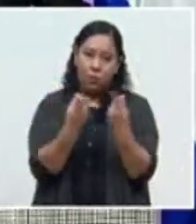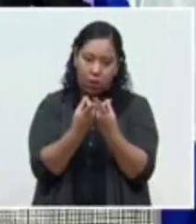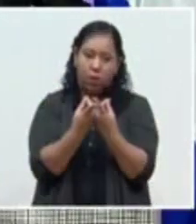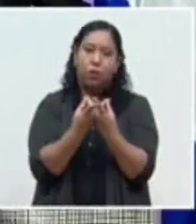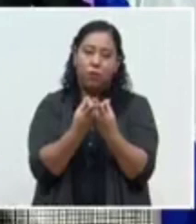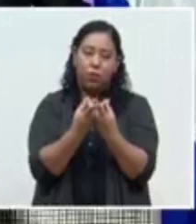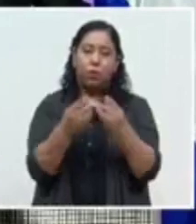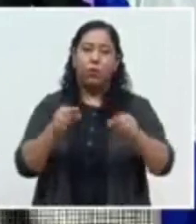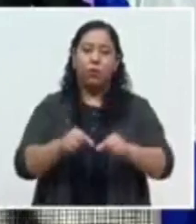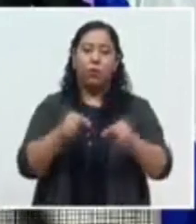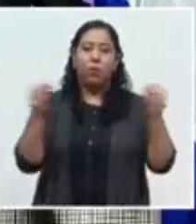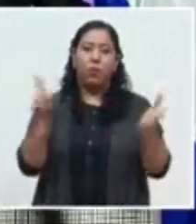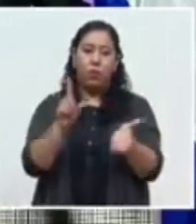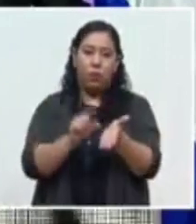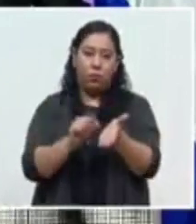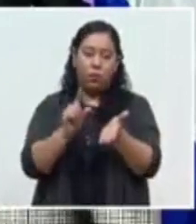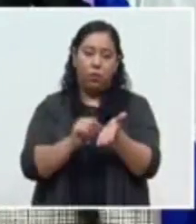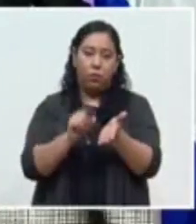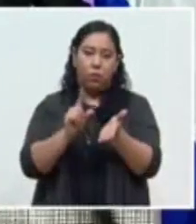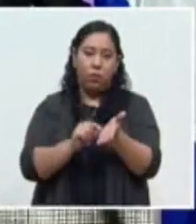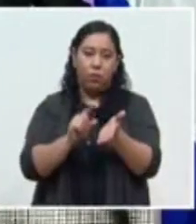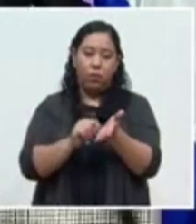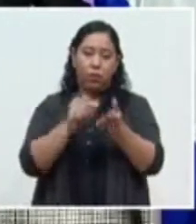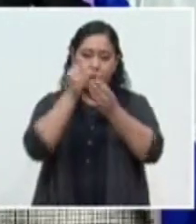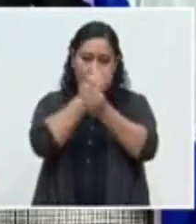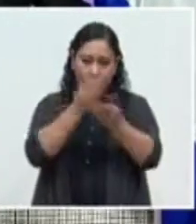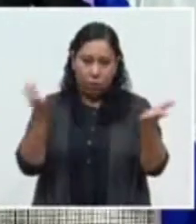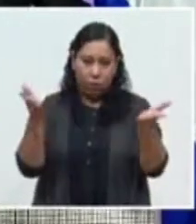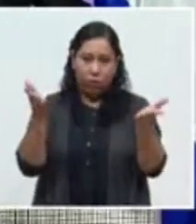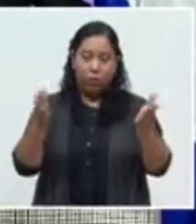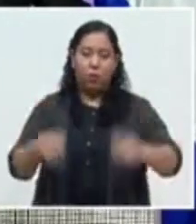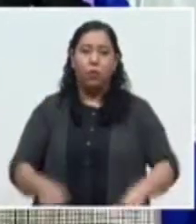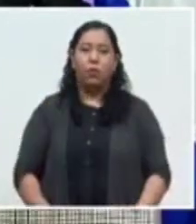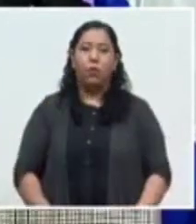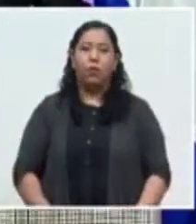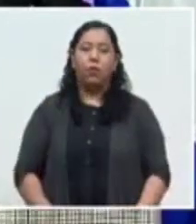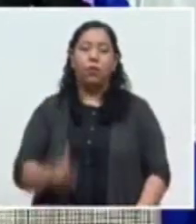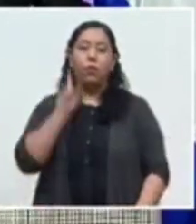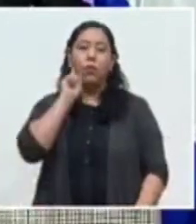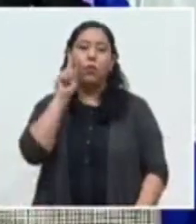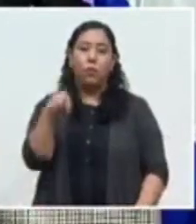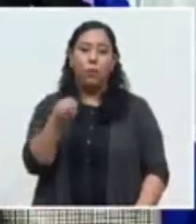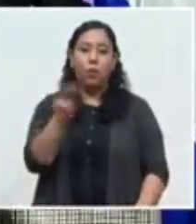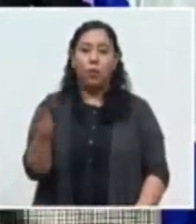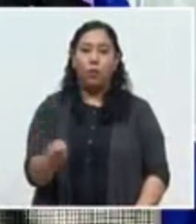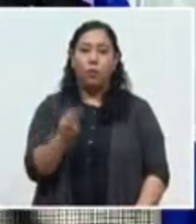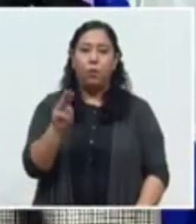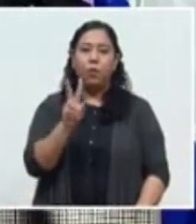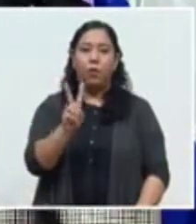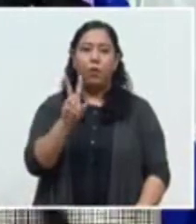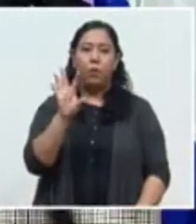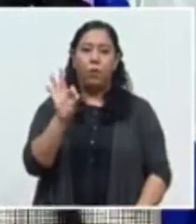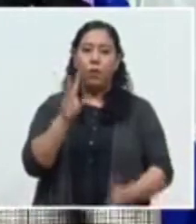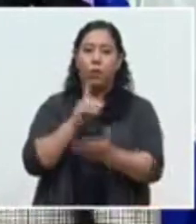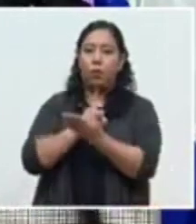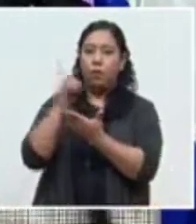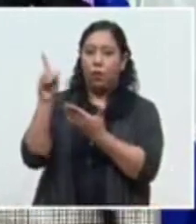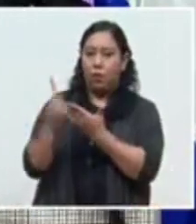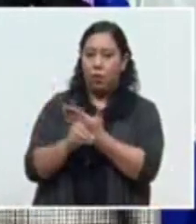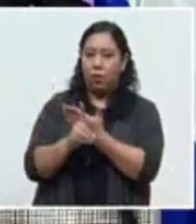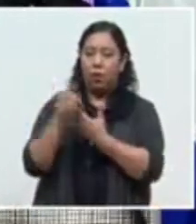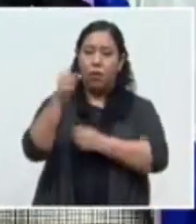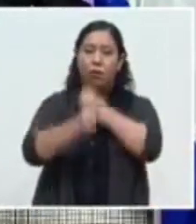al Diario Oficial La Gaceta para la correspondiente publicación el día de mañana, miércoles 29 de diciembre de